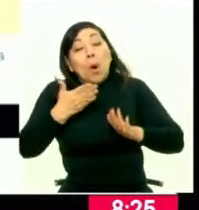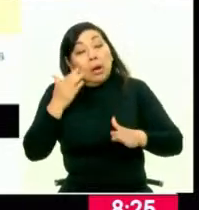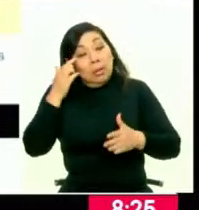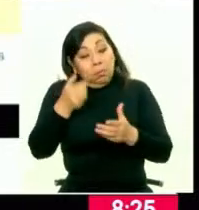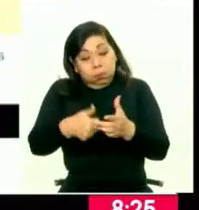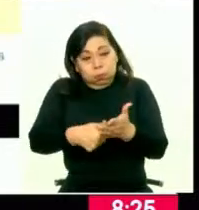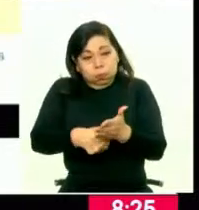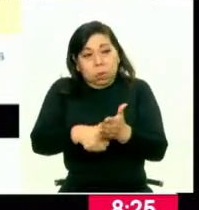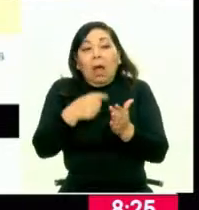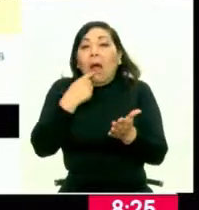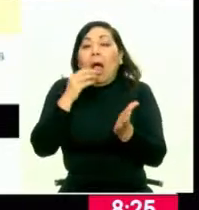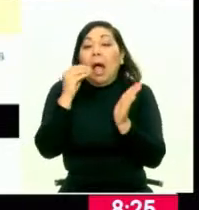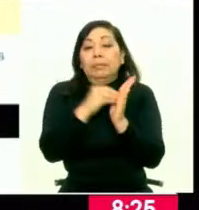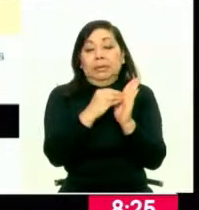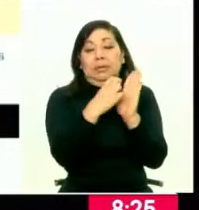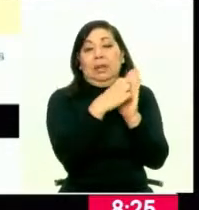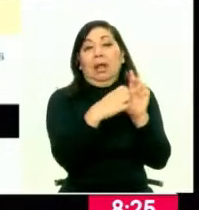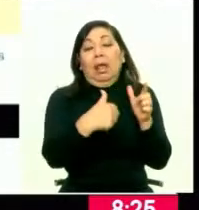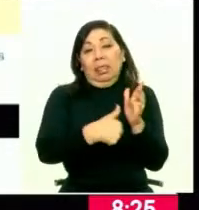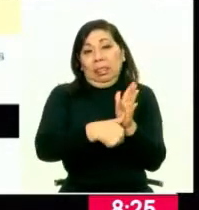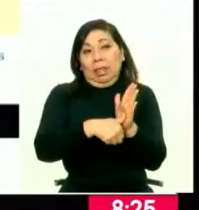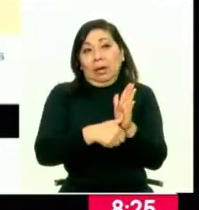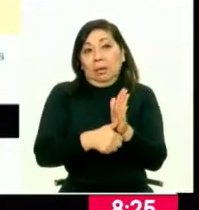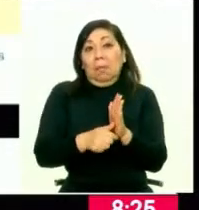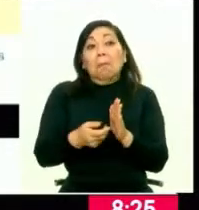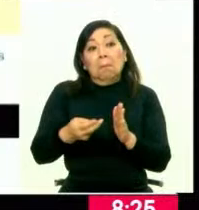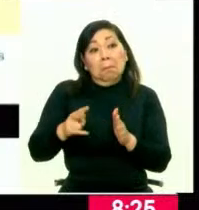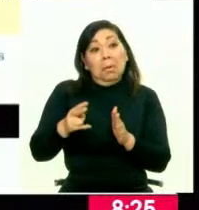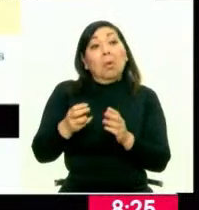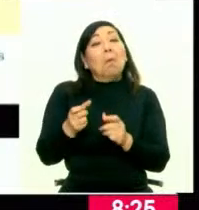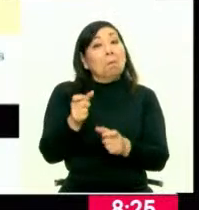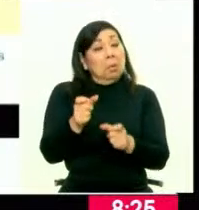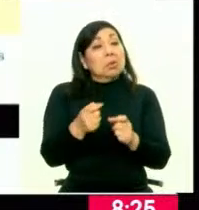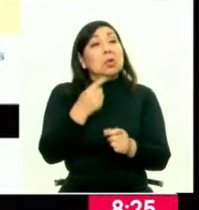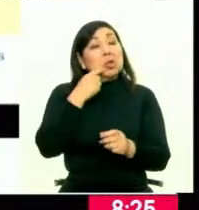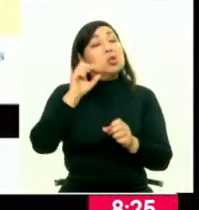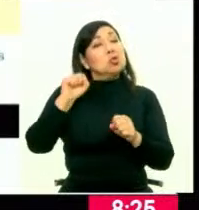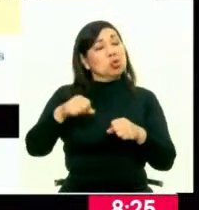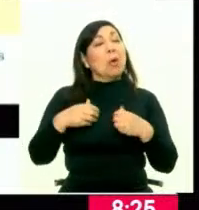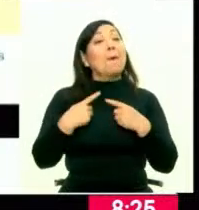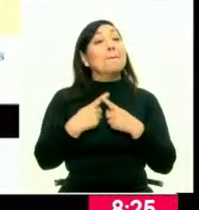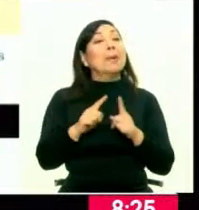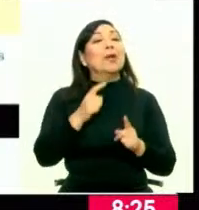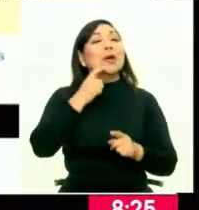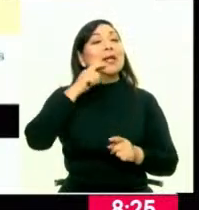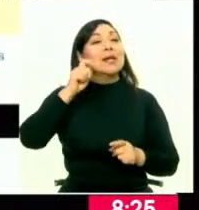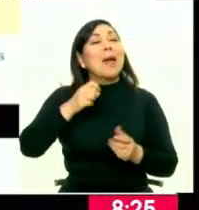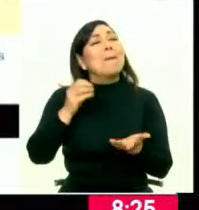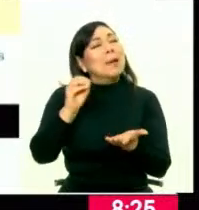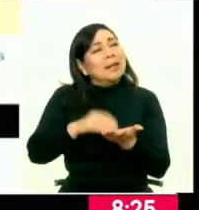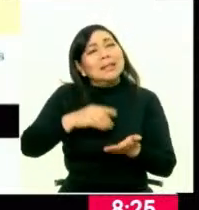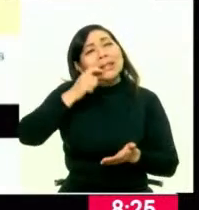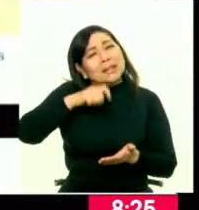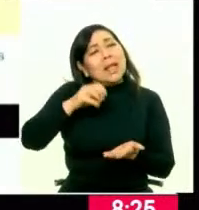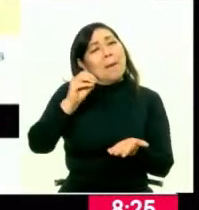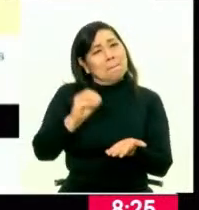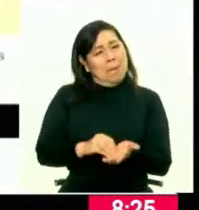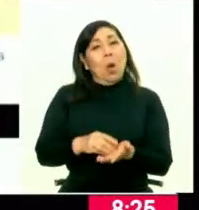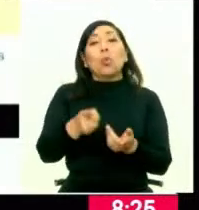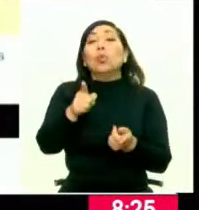Documento Nacional de Identidad. Ha venido incrementándose el número de personas que dicen sí, pero necesitamos muchas más personas